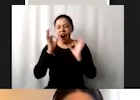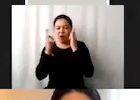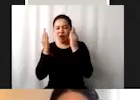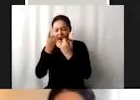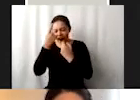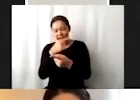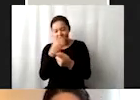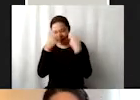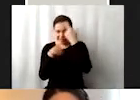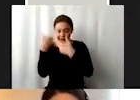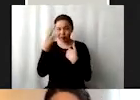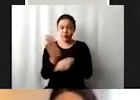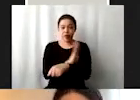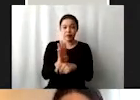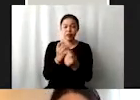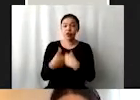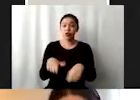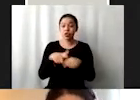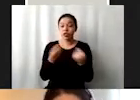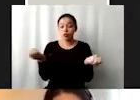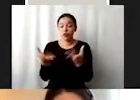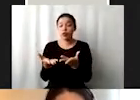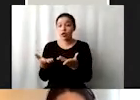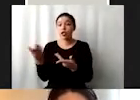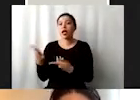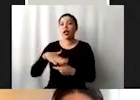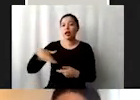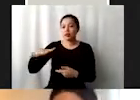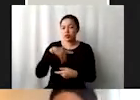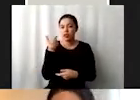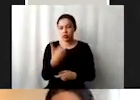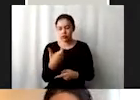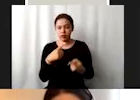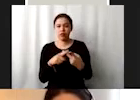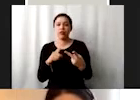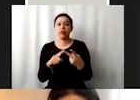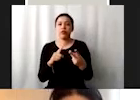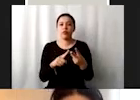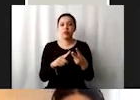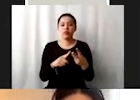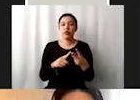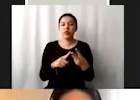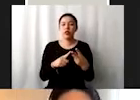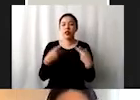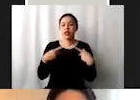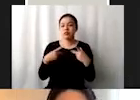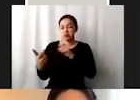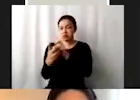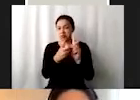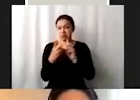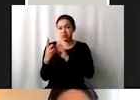el beneficio social, el ambiental, el económico, el de incluso, el del tejido social, por supuesto,